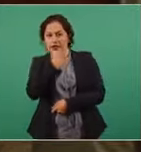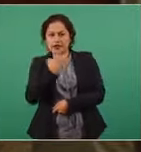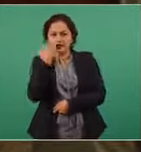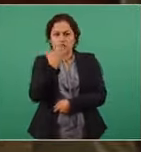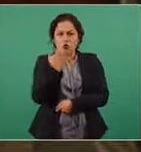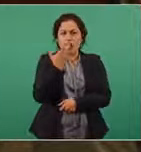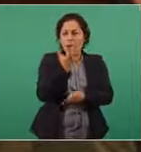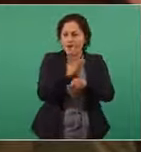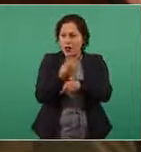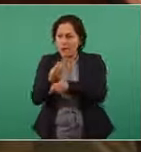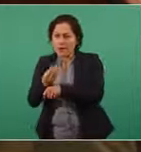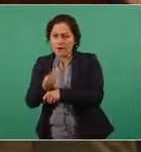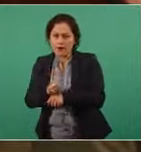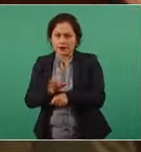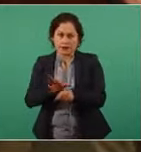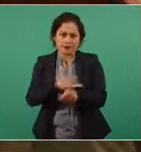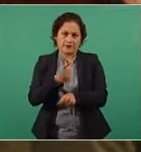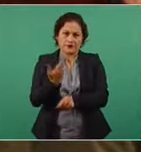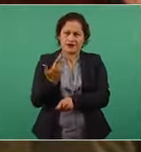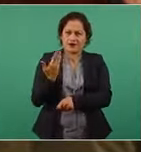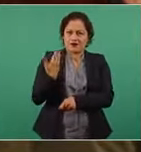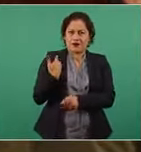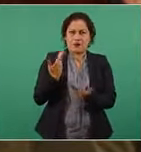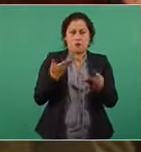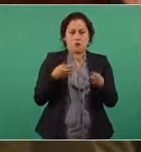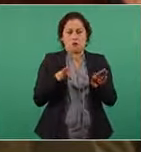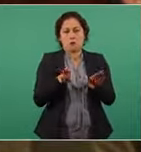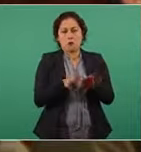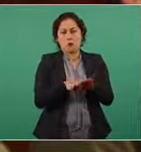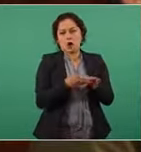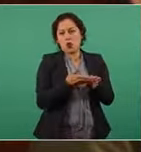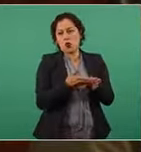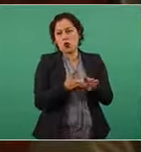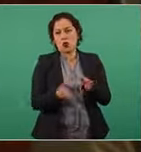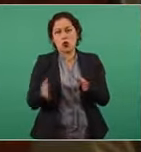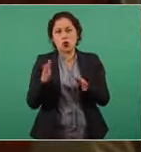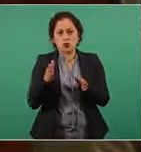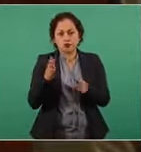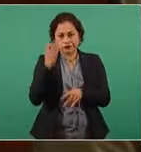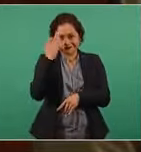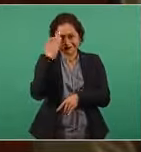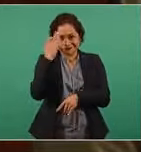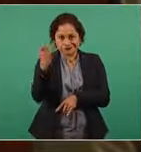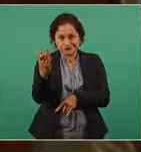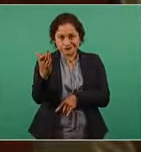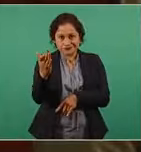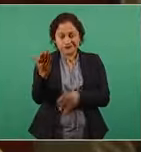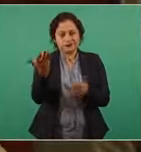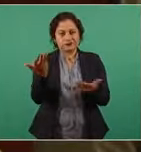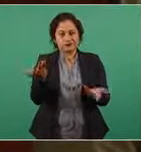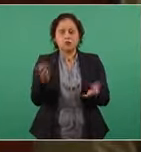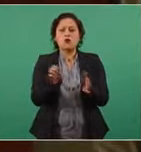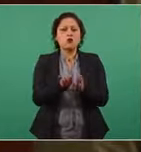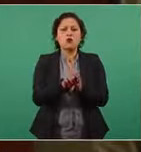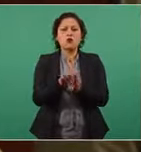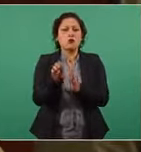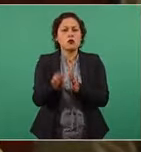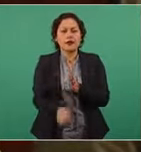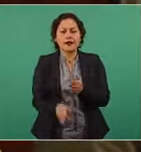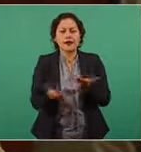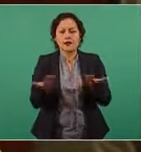inactivas en este año pandémico. Sí tienen, por ejemplo, también